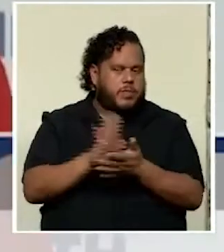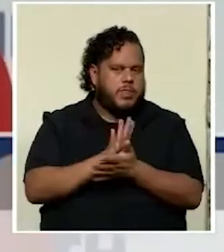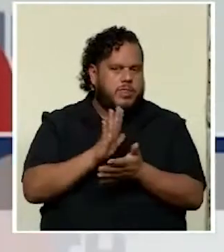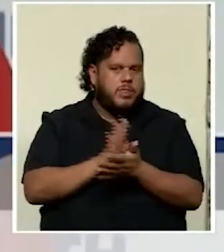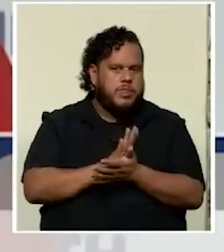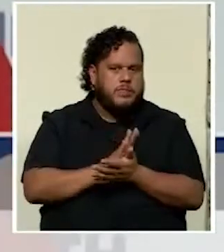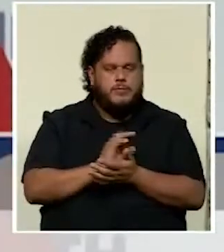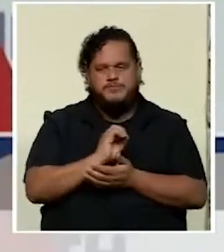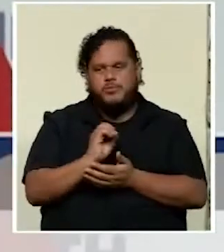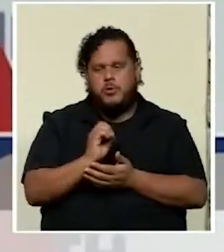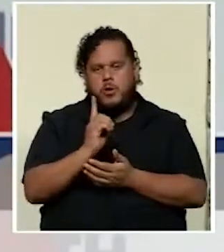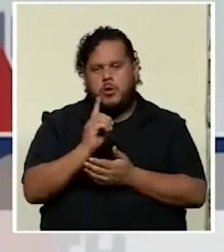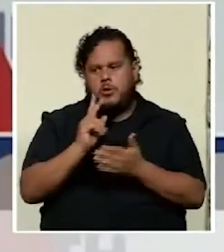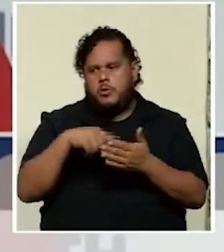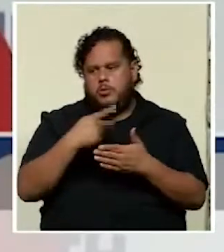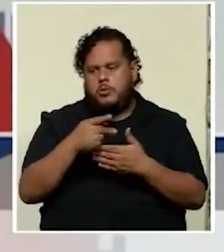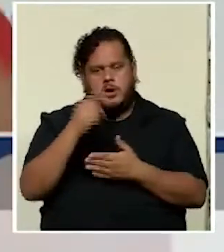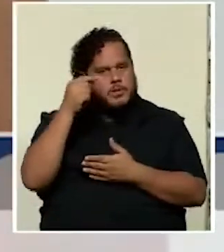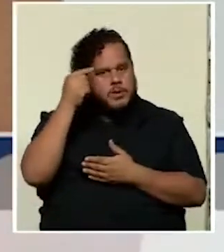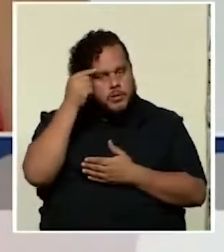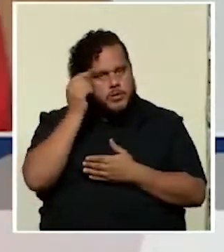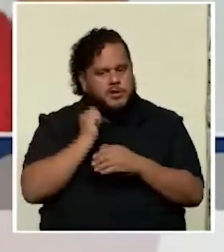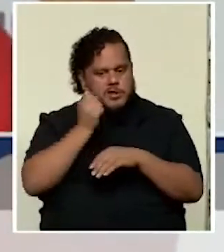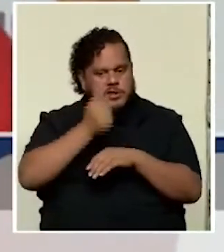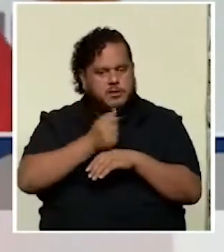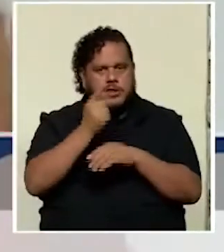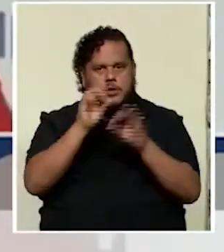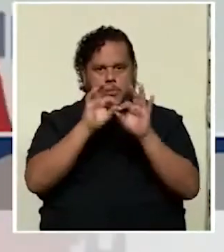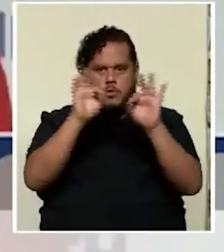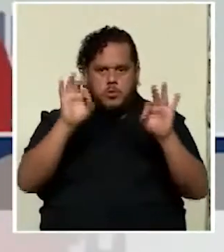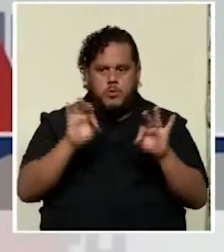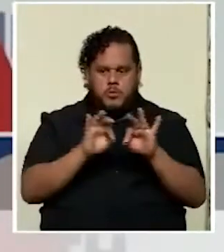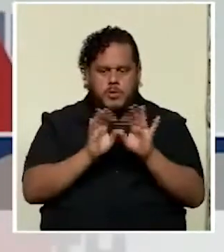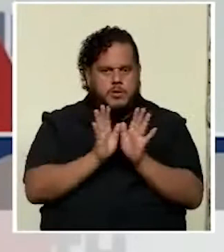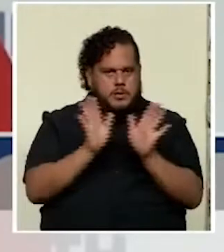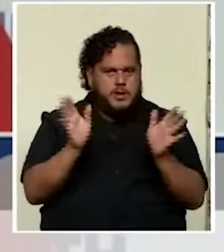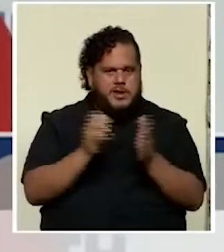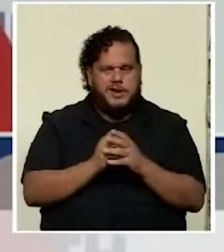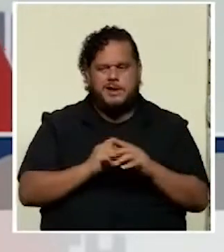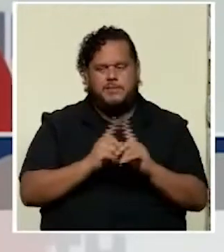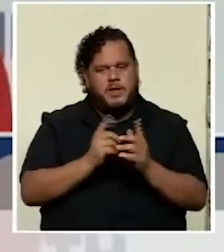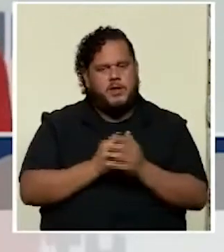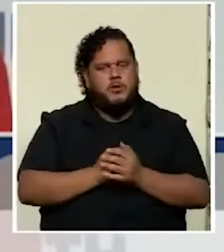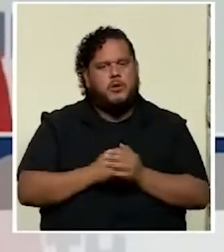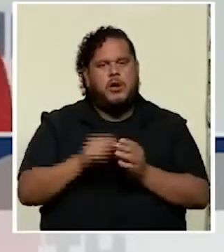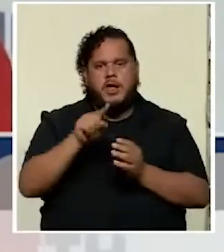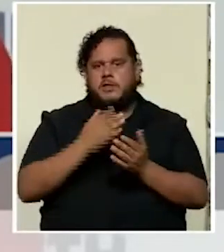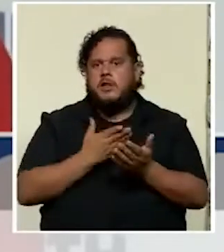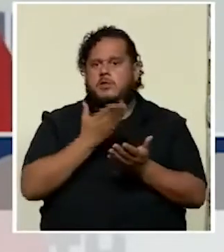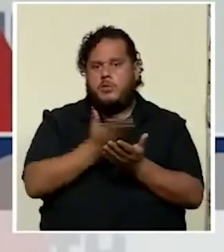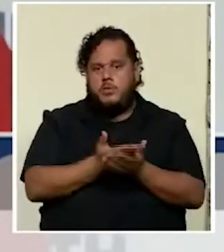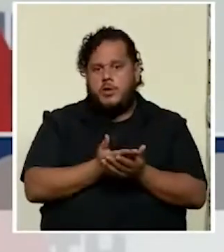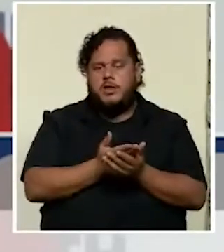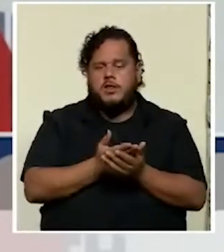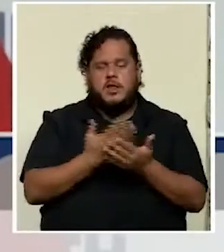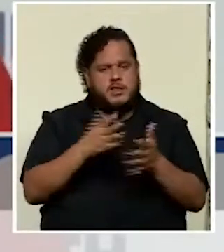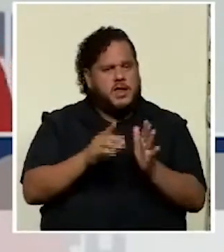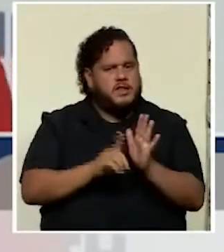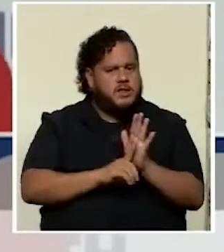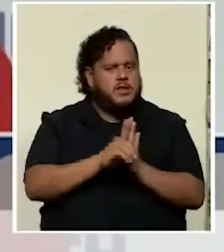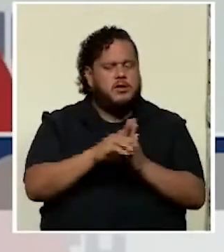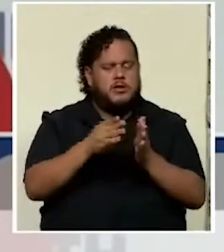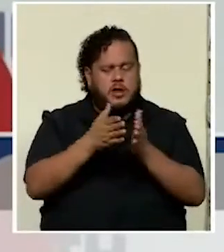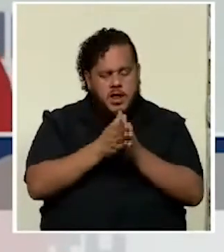en un programa de gobierno establecer un marco general. Sin embargo, estas propuestas han sido desarrolladas